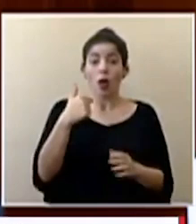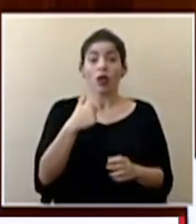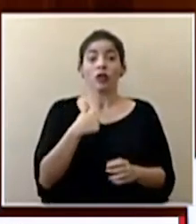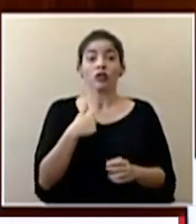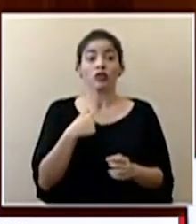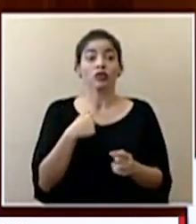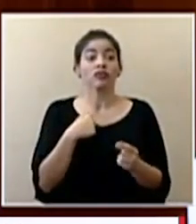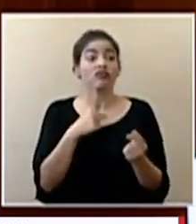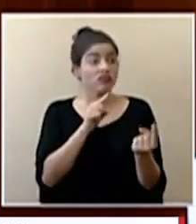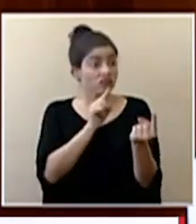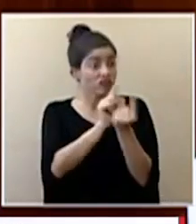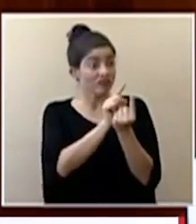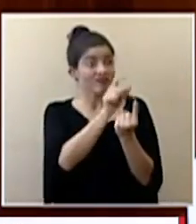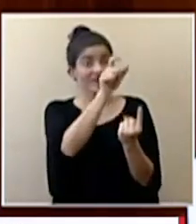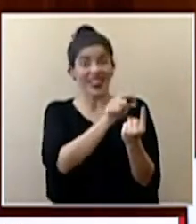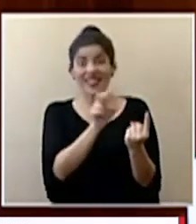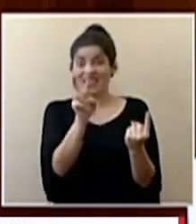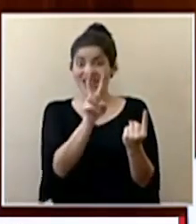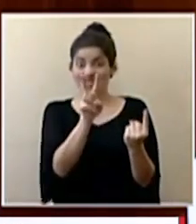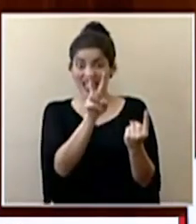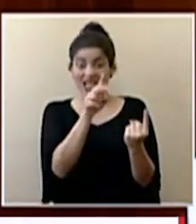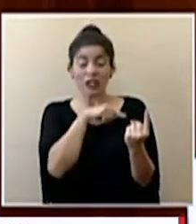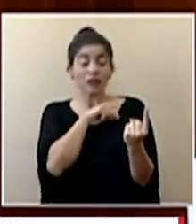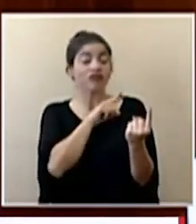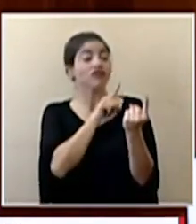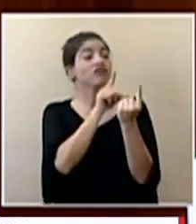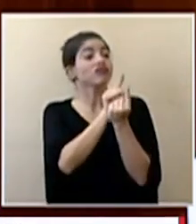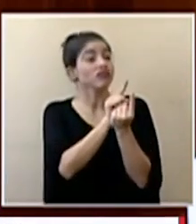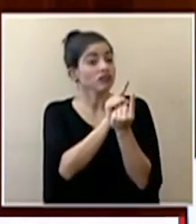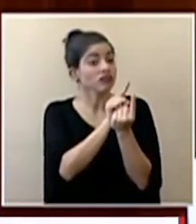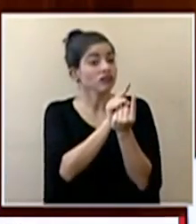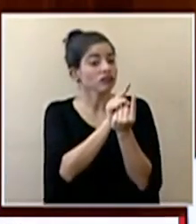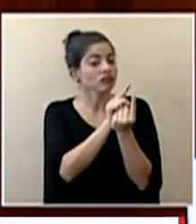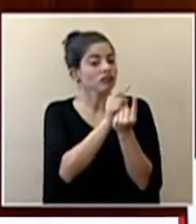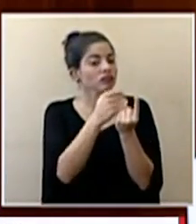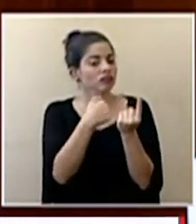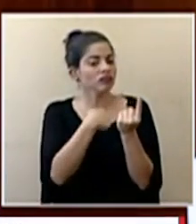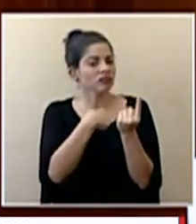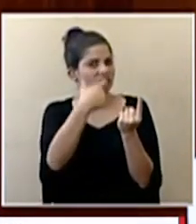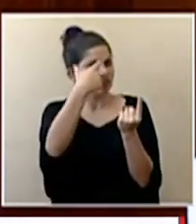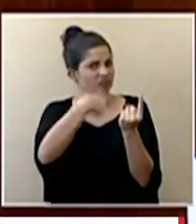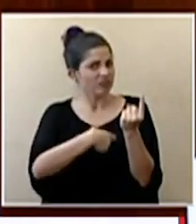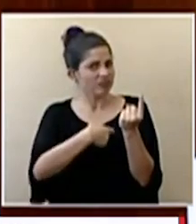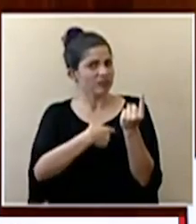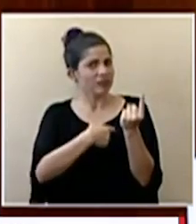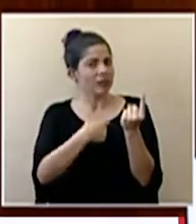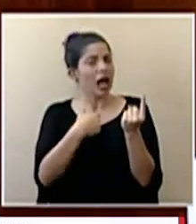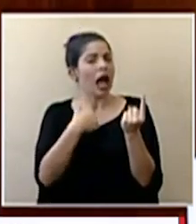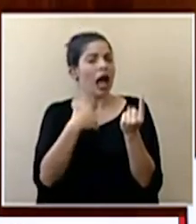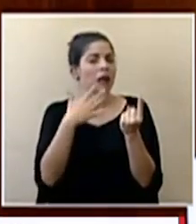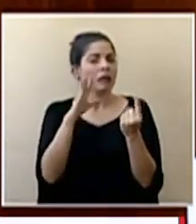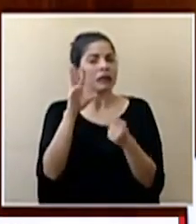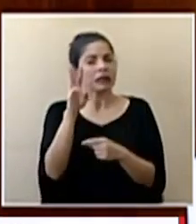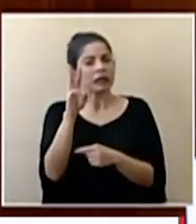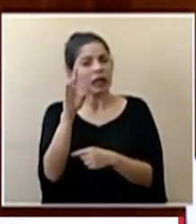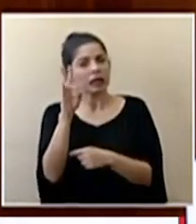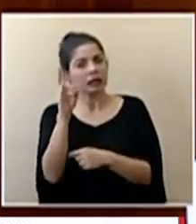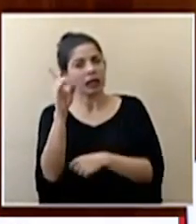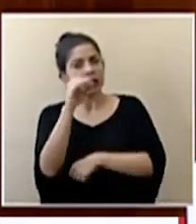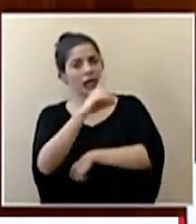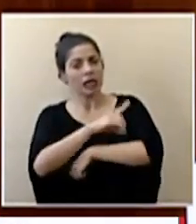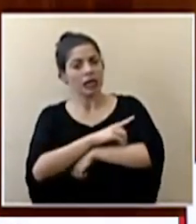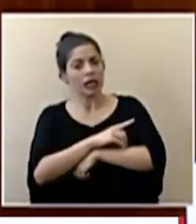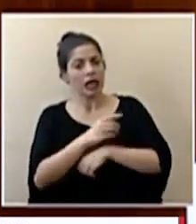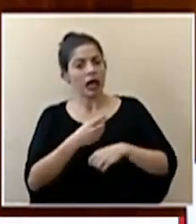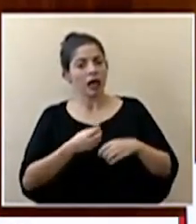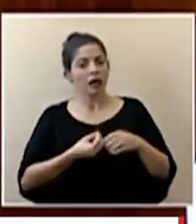a una persona con el virus usted tiene generalmente ocurren seis o siete días que ya manifiesta